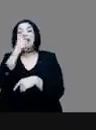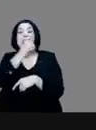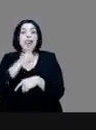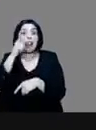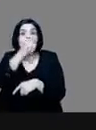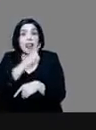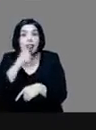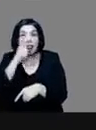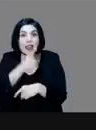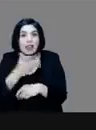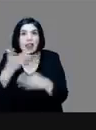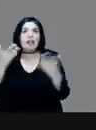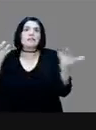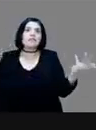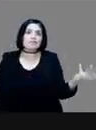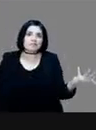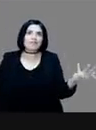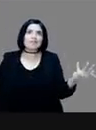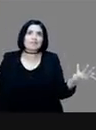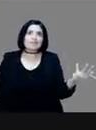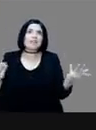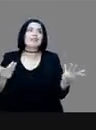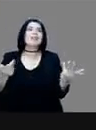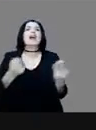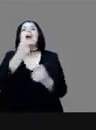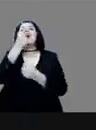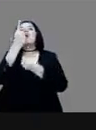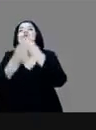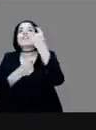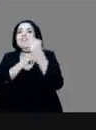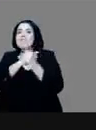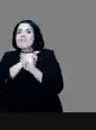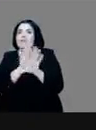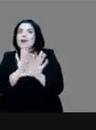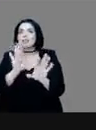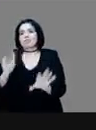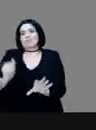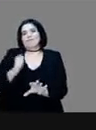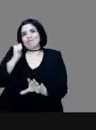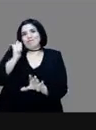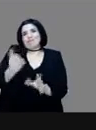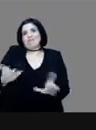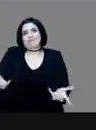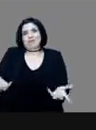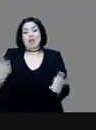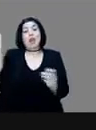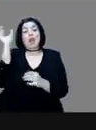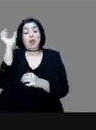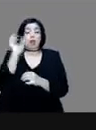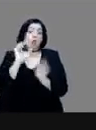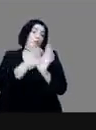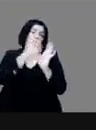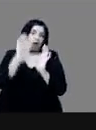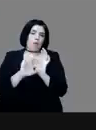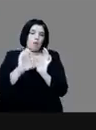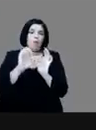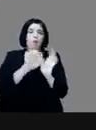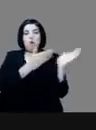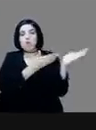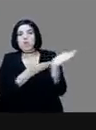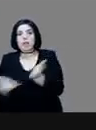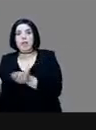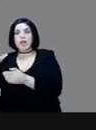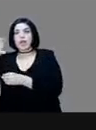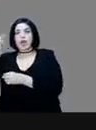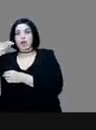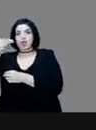recibieran cierta información, por ejemplo, cuando llegan a Cholula, de que va a haber un